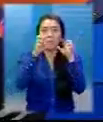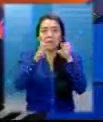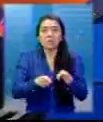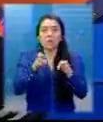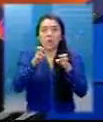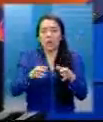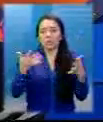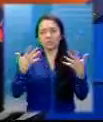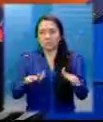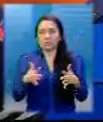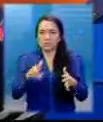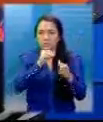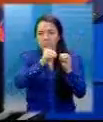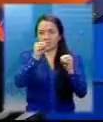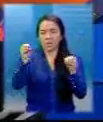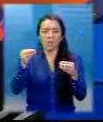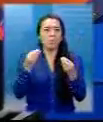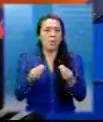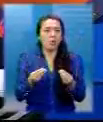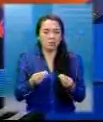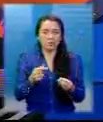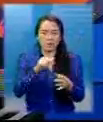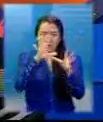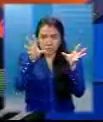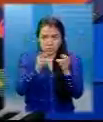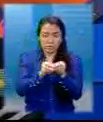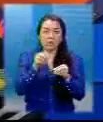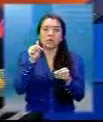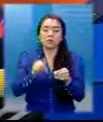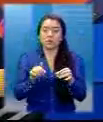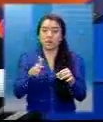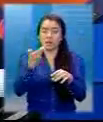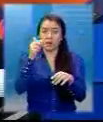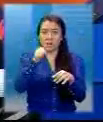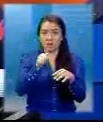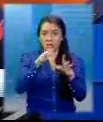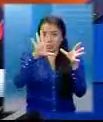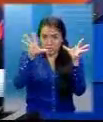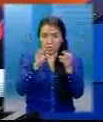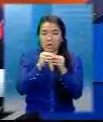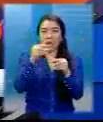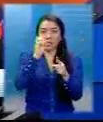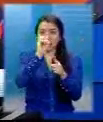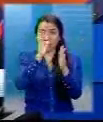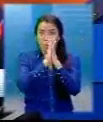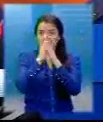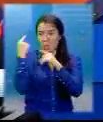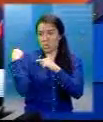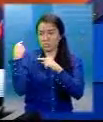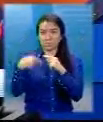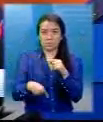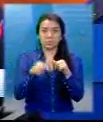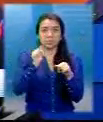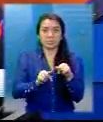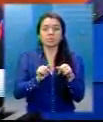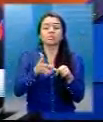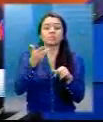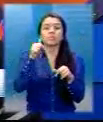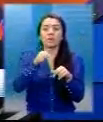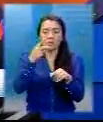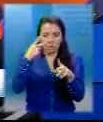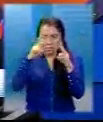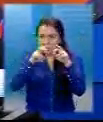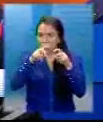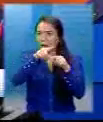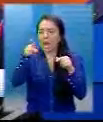Prácticamente podríamos hablar que durante el fin de semana tenemos 152 personas que resultaron afectadas directamente por diferentes